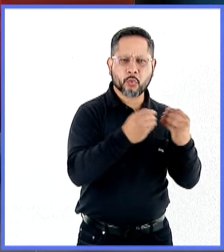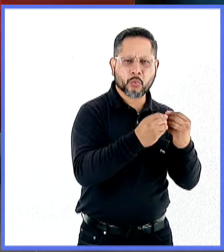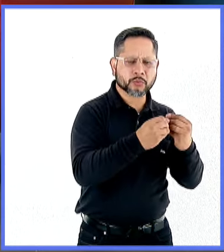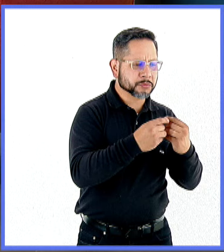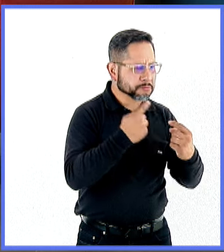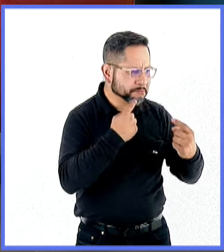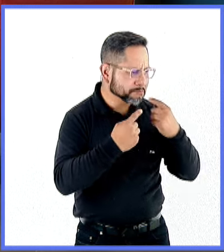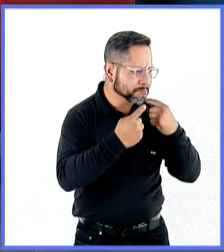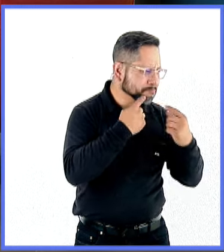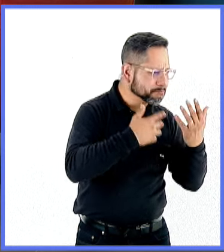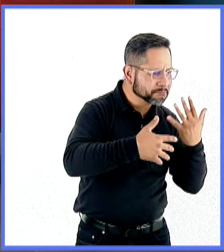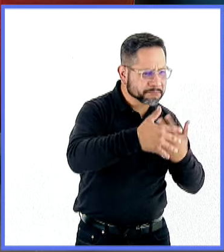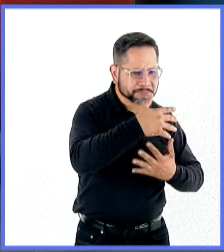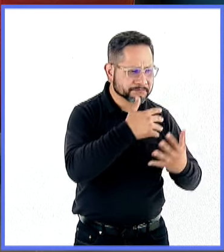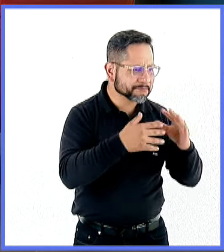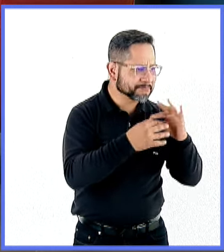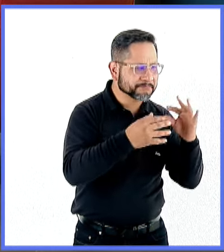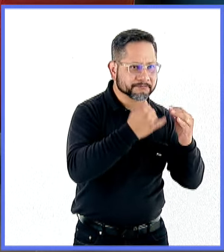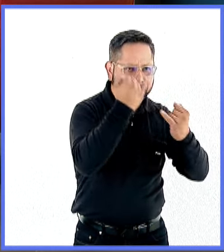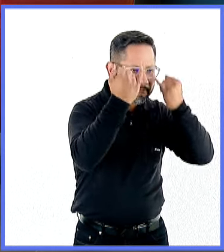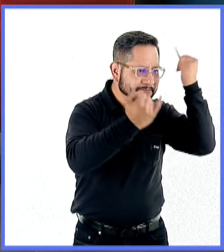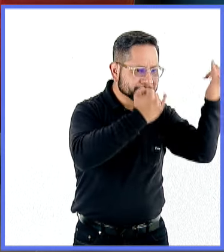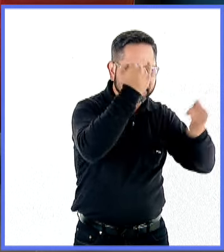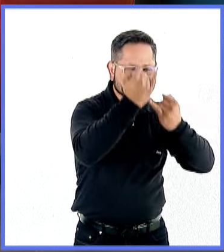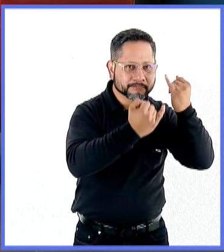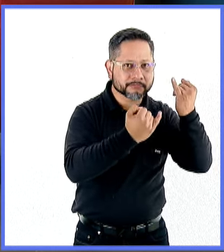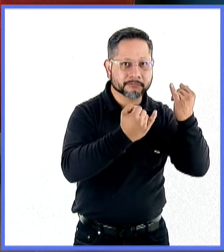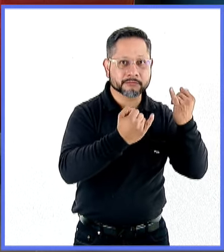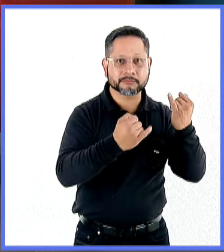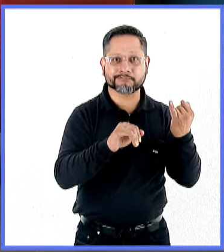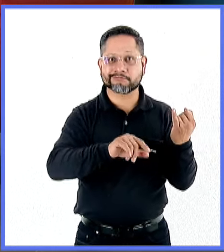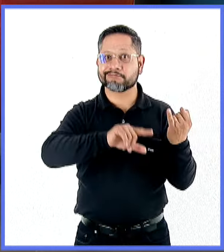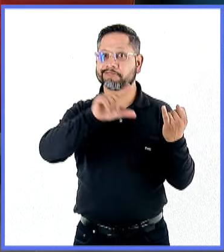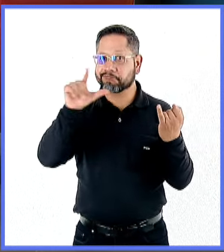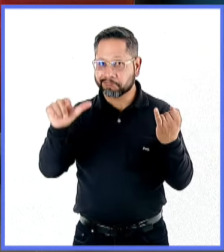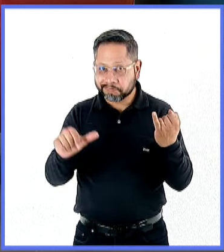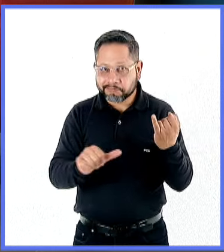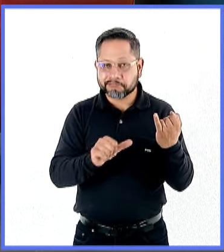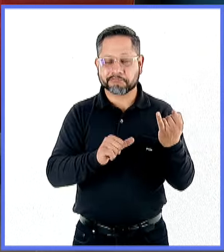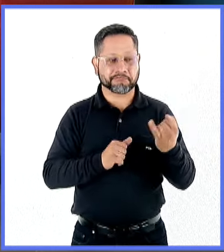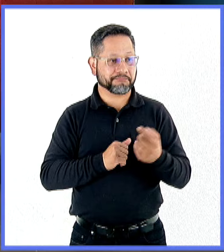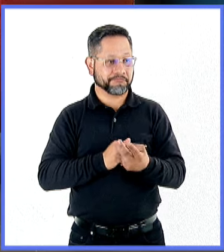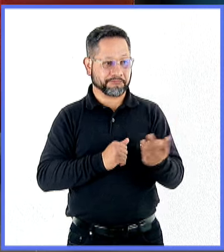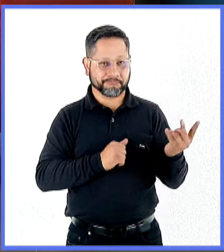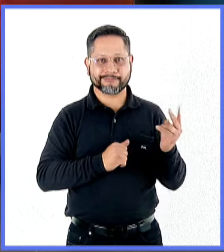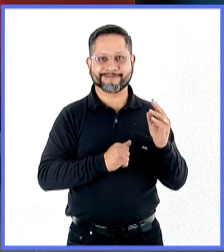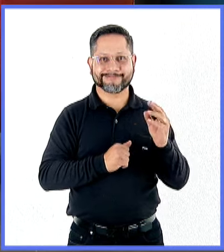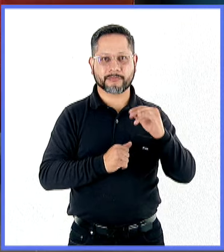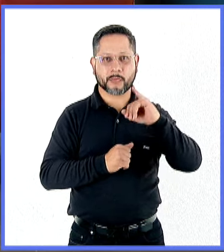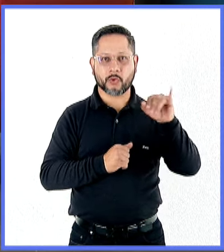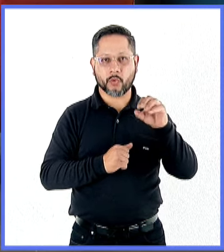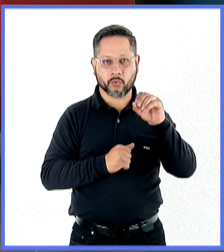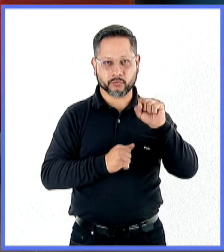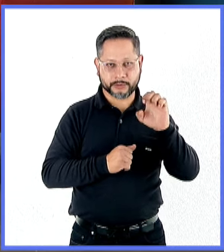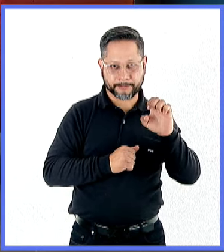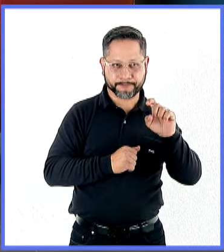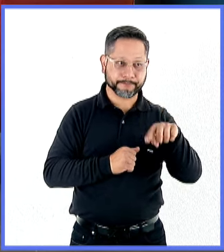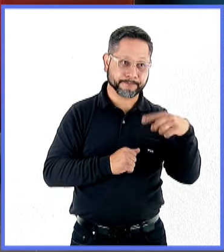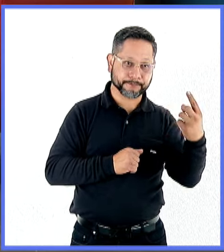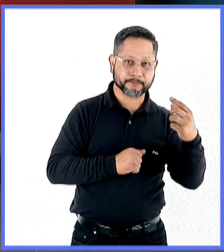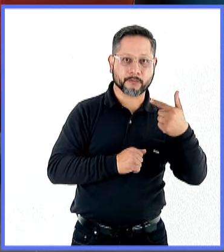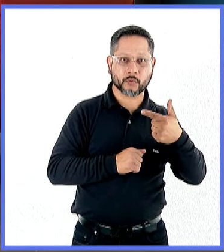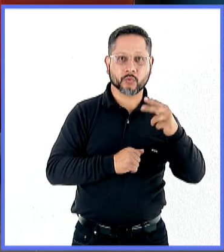y ellos empezaron a garantear cosas. Después, muy pronto, tanto José como Gustavo,